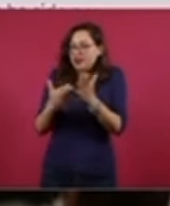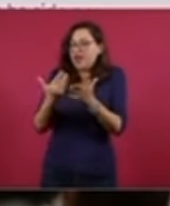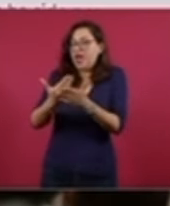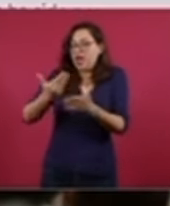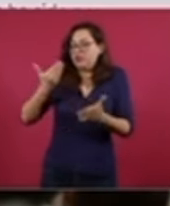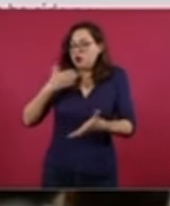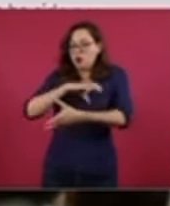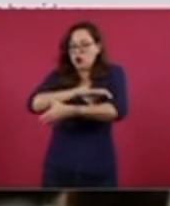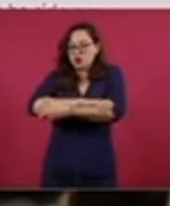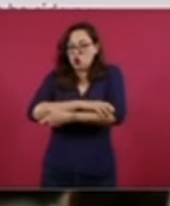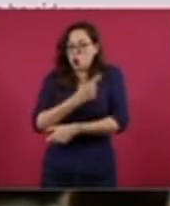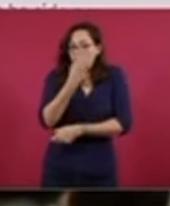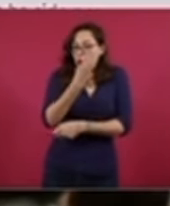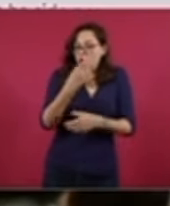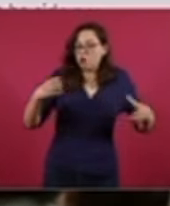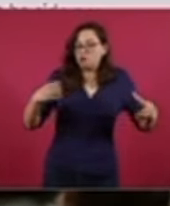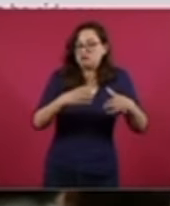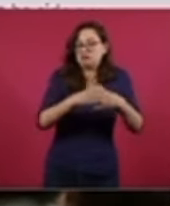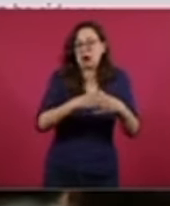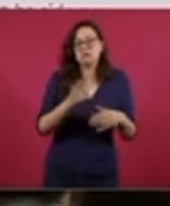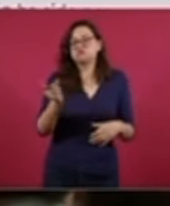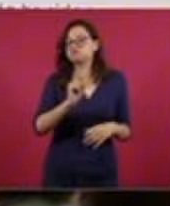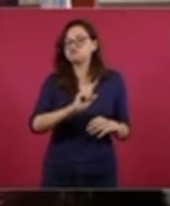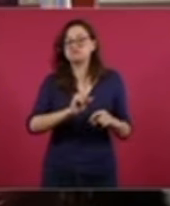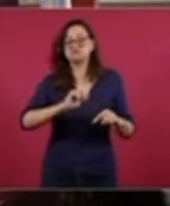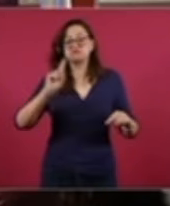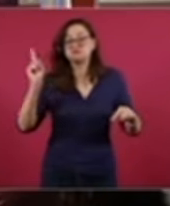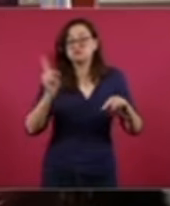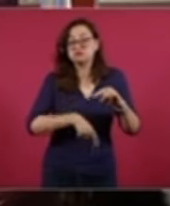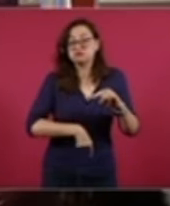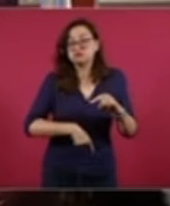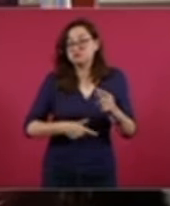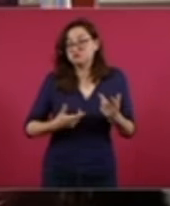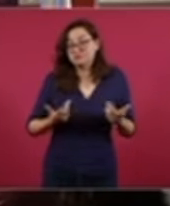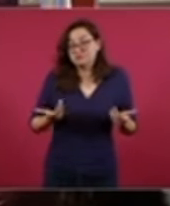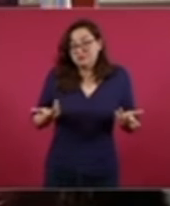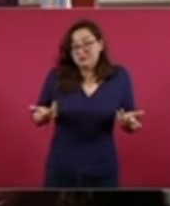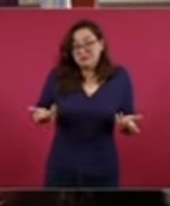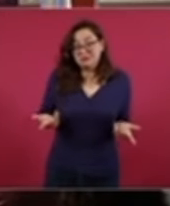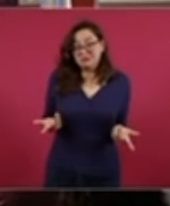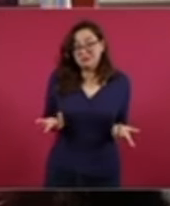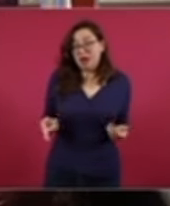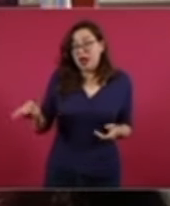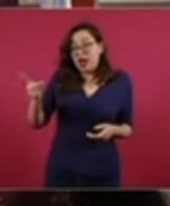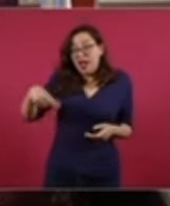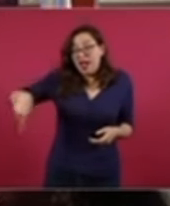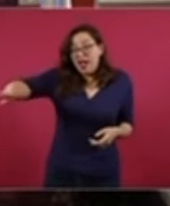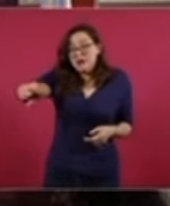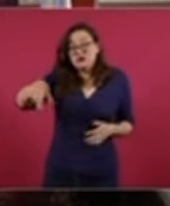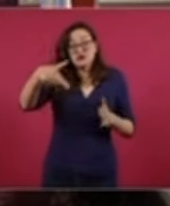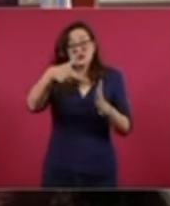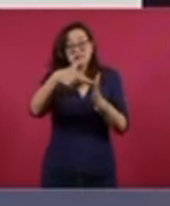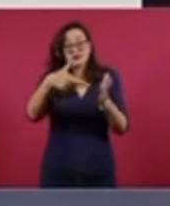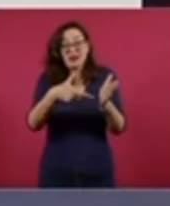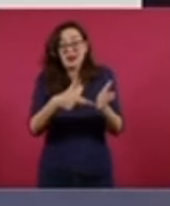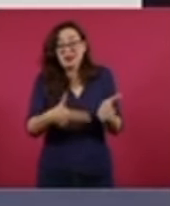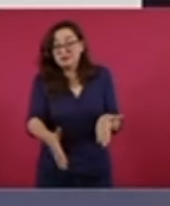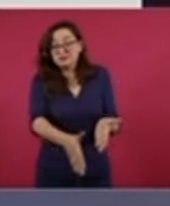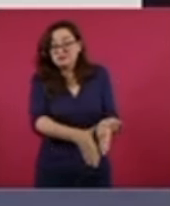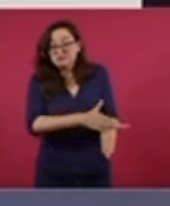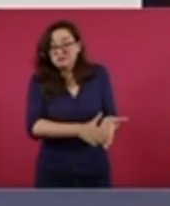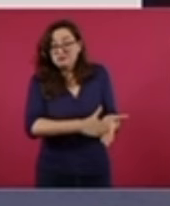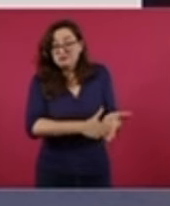coaliciones. A partir de entonces, eliminándose esta regla específica, la